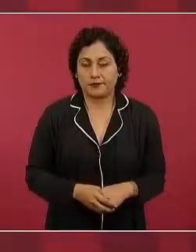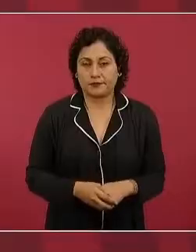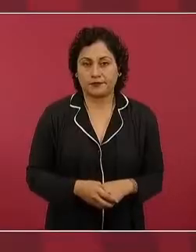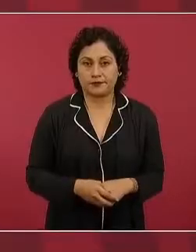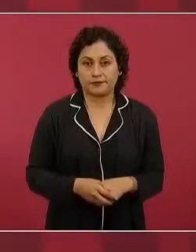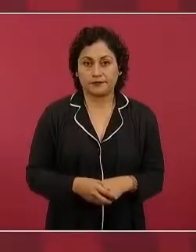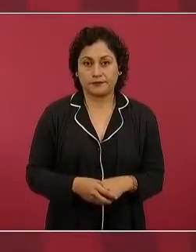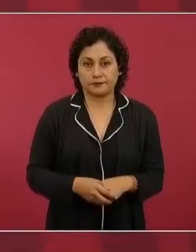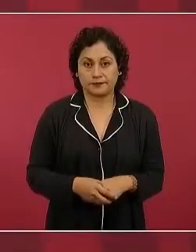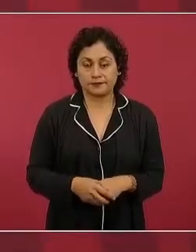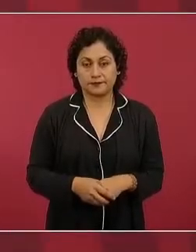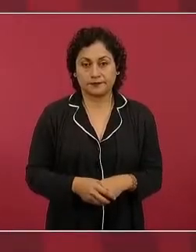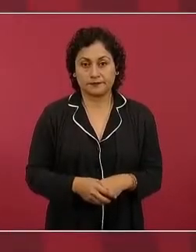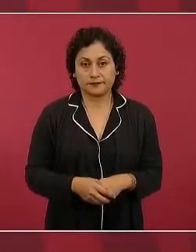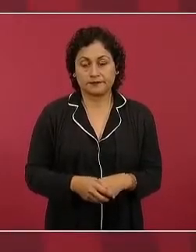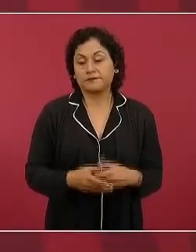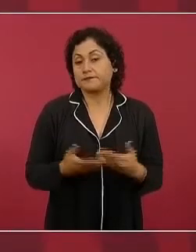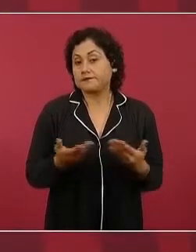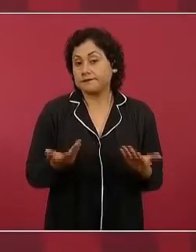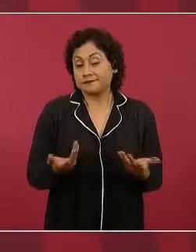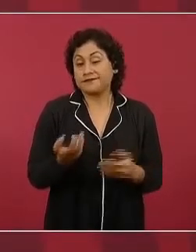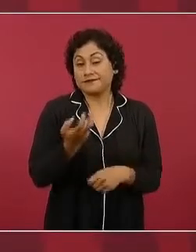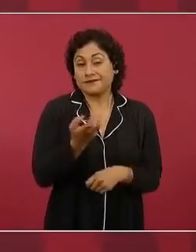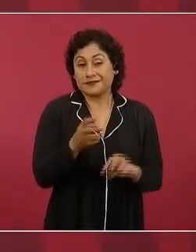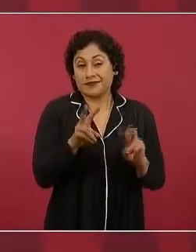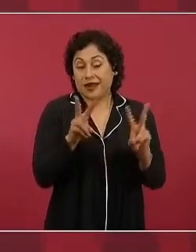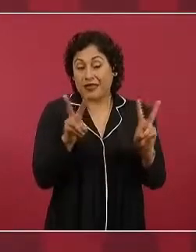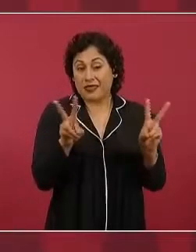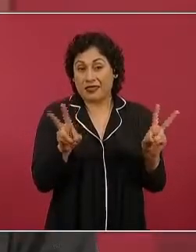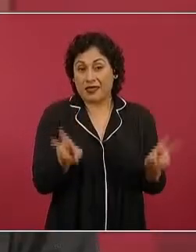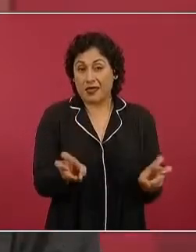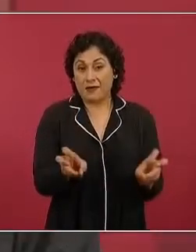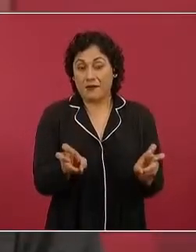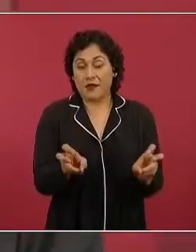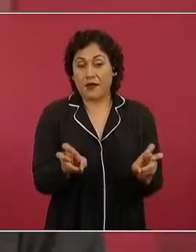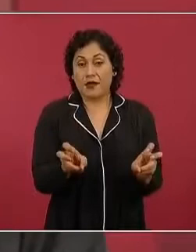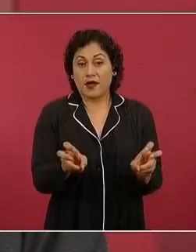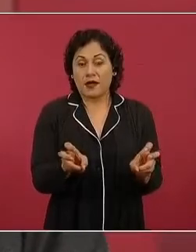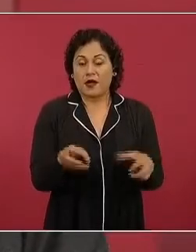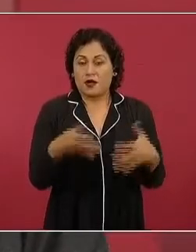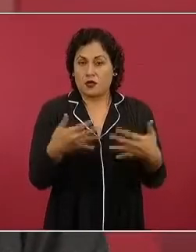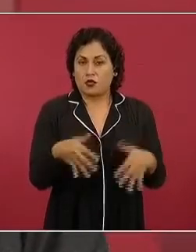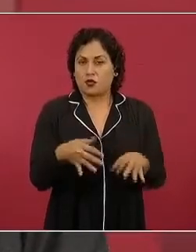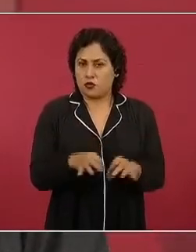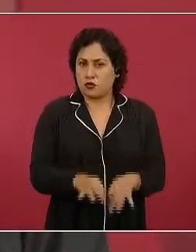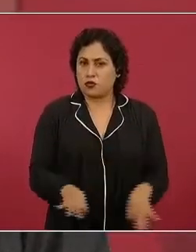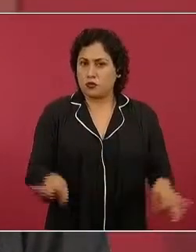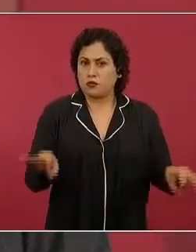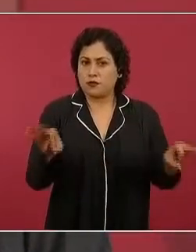Y como son asuntos importantes,